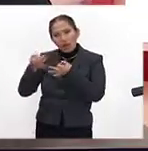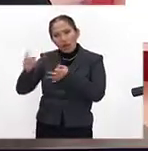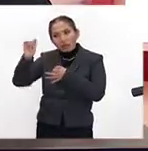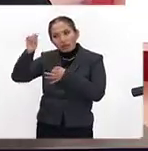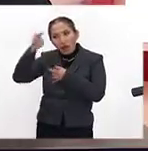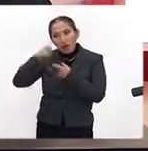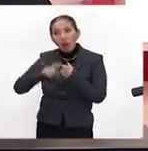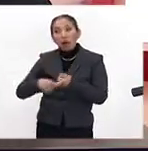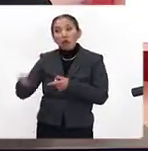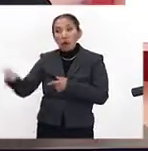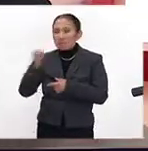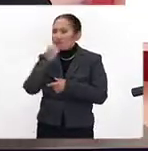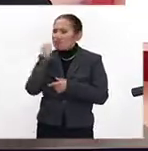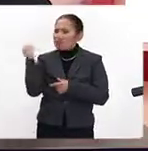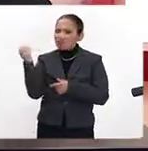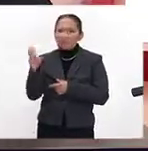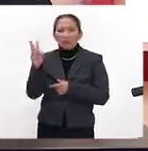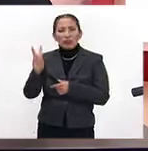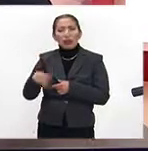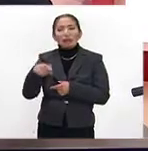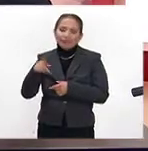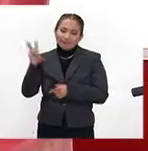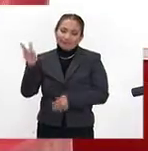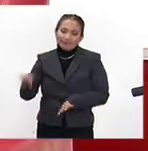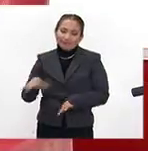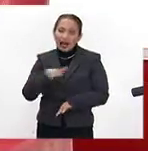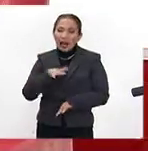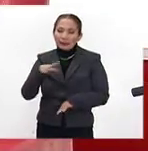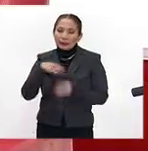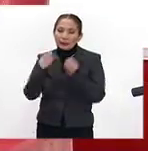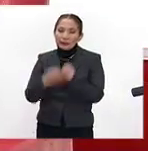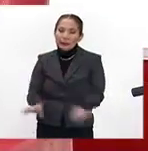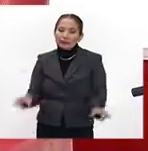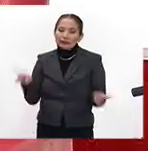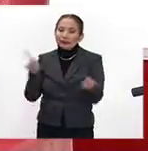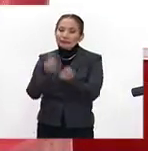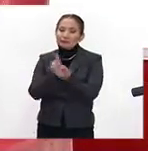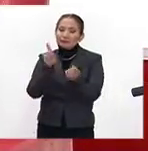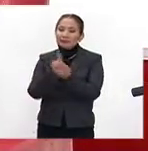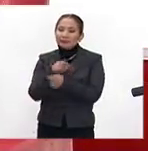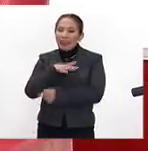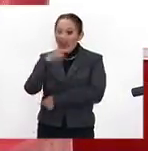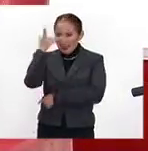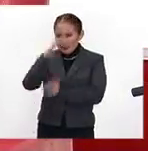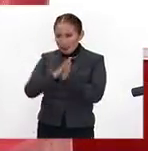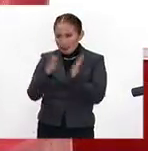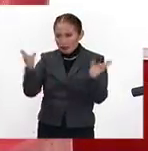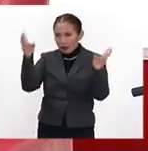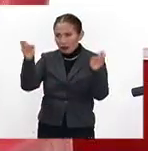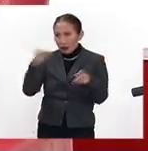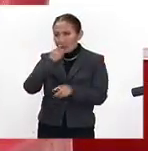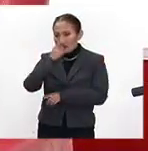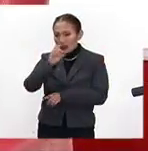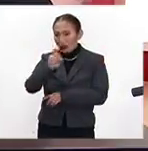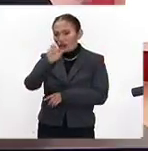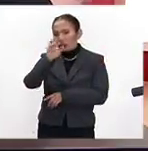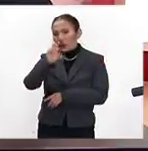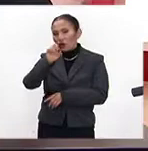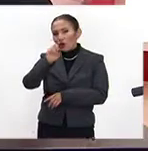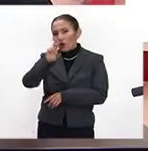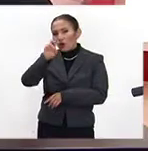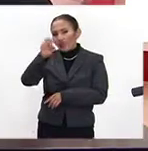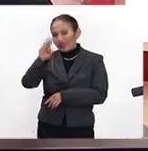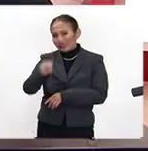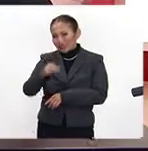tecnología es padrísima, pero sí hace que se pierda esa empatía. De hecho hay un libro que dice, el doctor Cohen, que dice